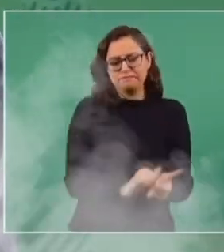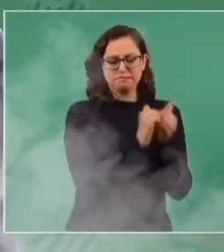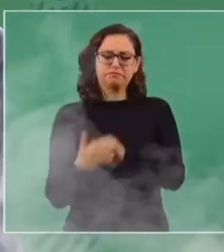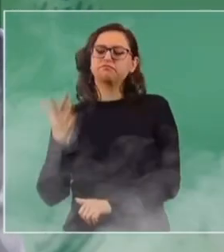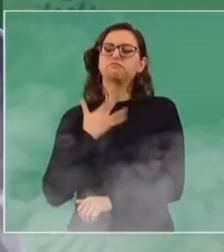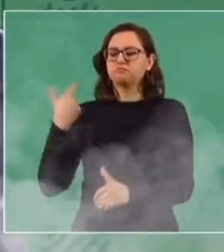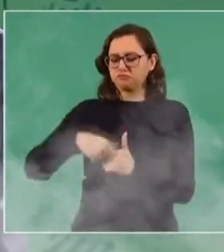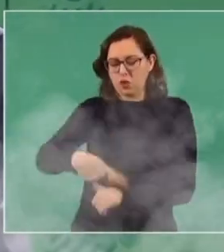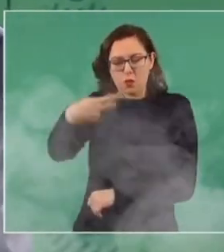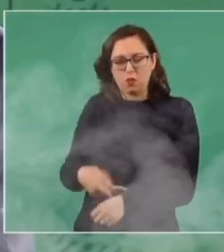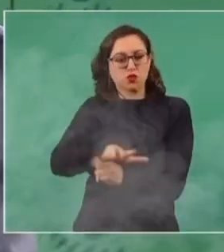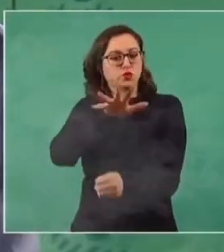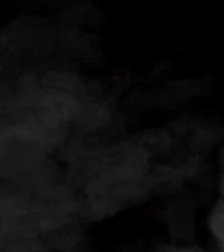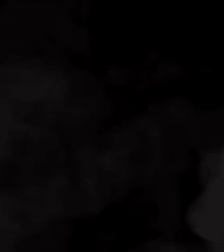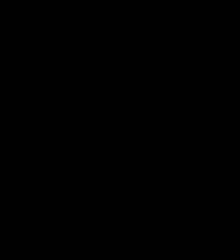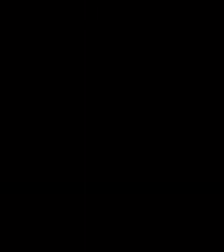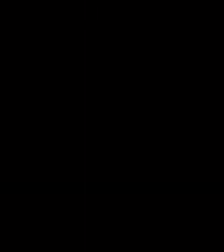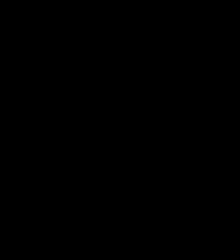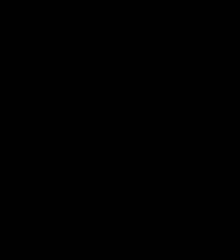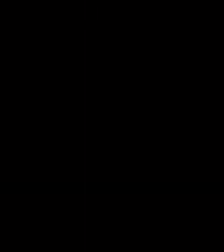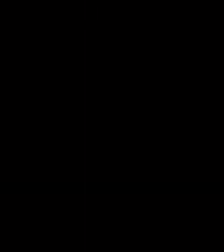construyendo la nueva refinería de Dos Bocas. Dos Bocas. Dos Bocas.